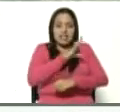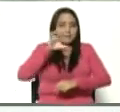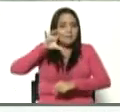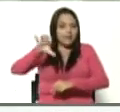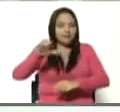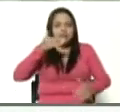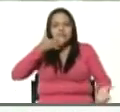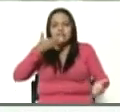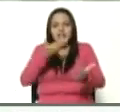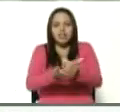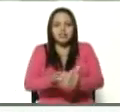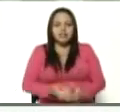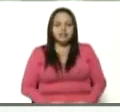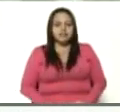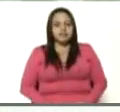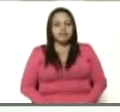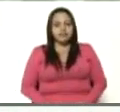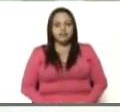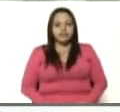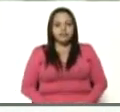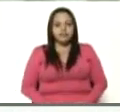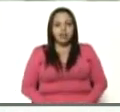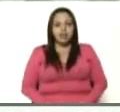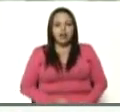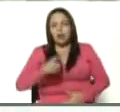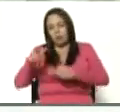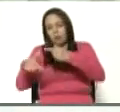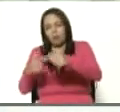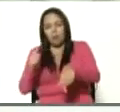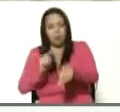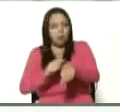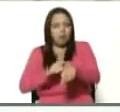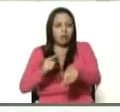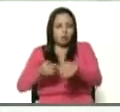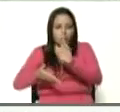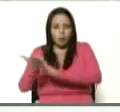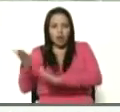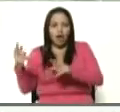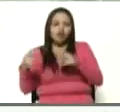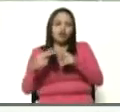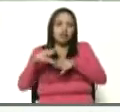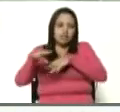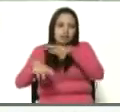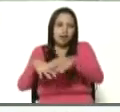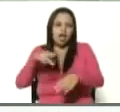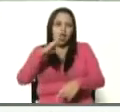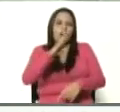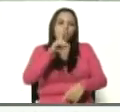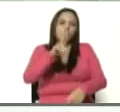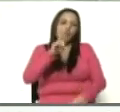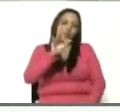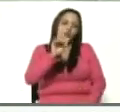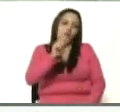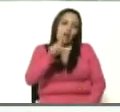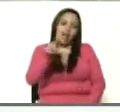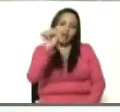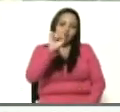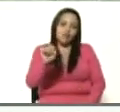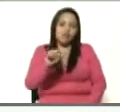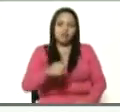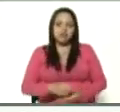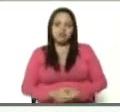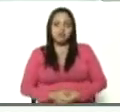Gracias. Pronto voy por allá a conocer a los búfalos, hermosos búfalos de Venezuela.